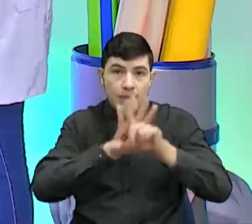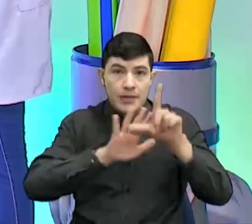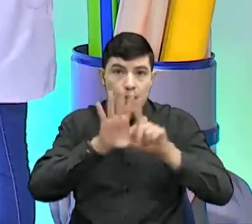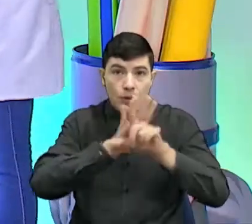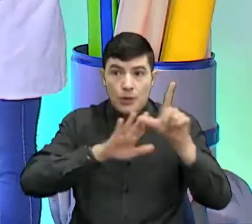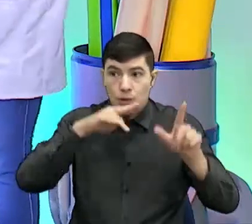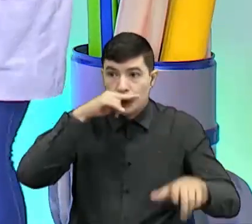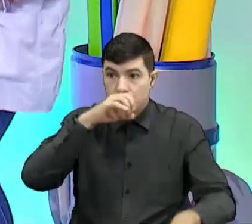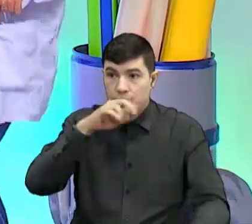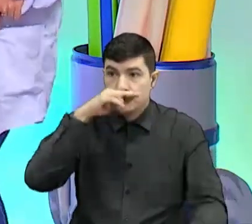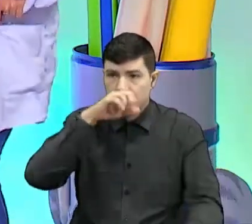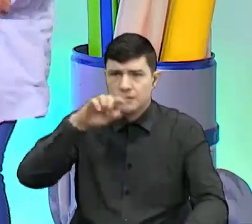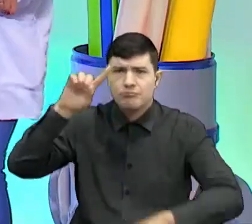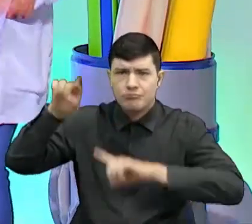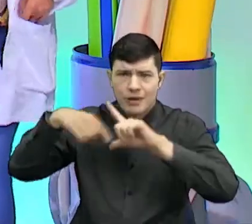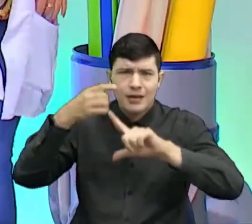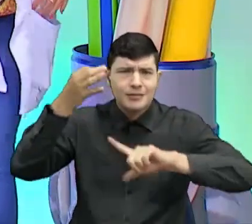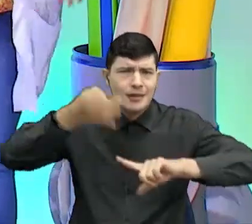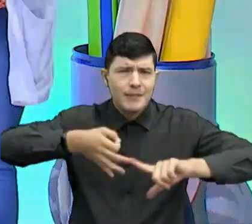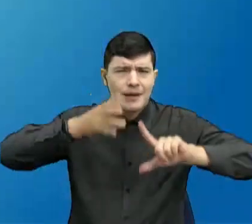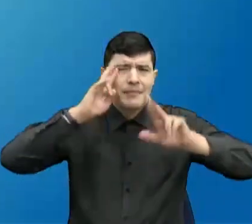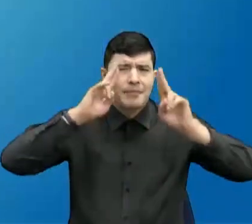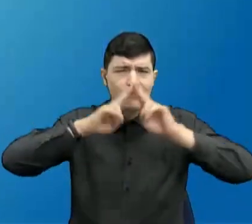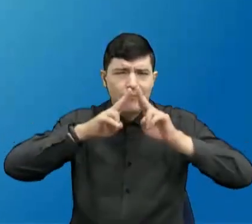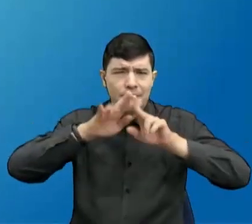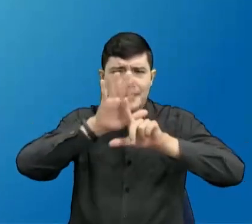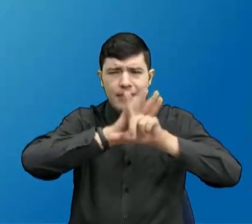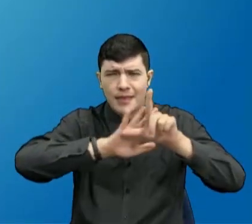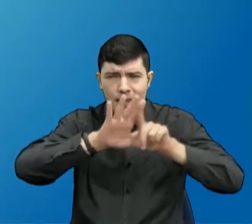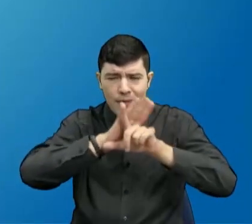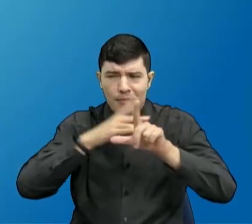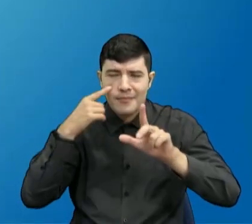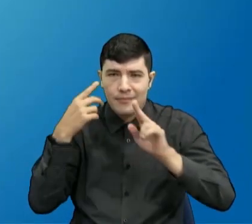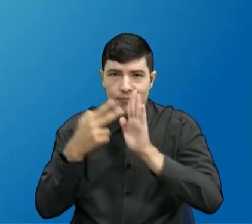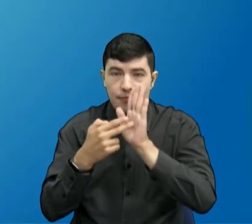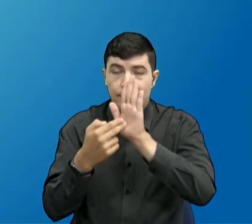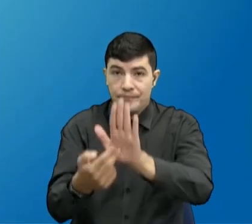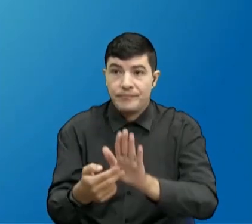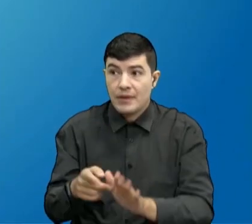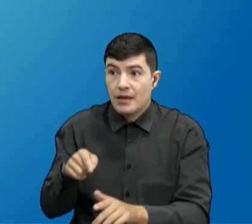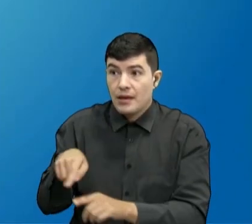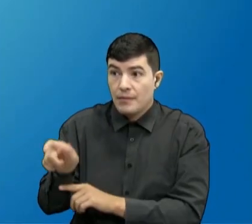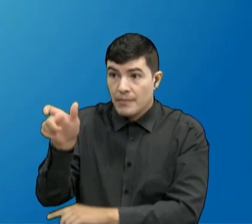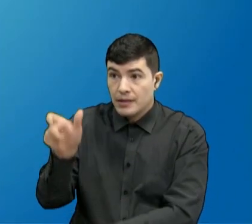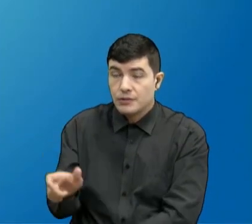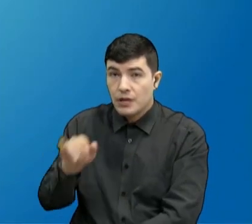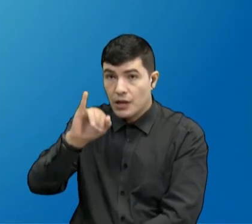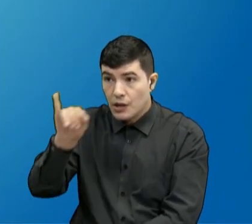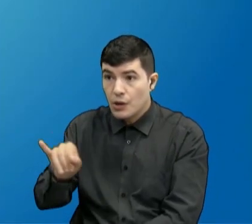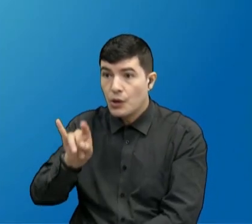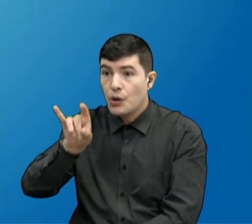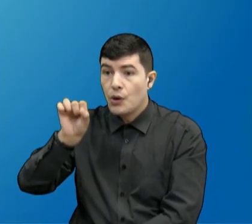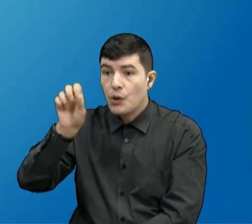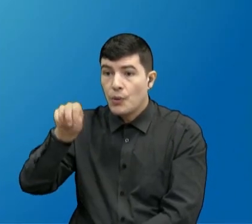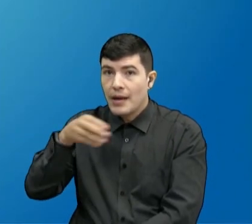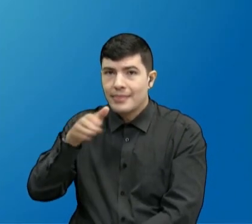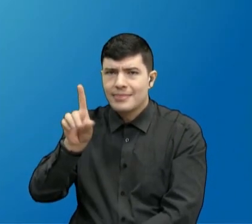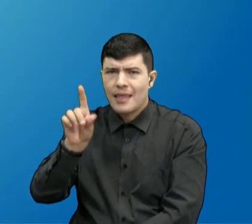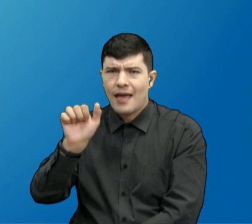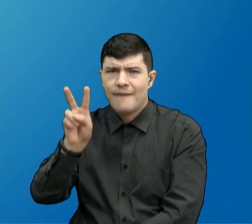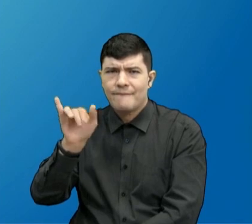que nos han enviado reportando sintonía en nuestra parte favorita. Tengo, pero acá Juan David Mora, desde